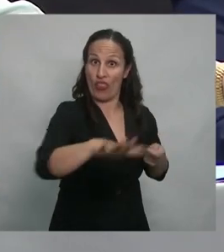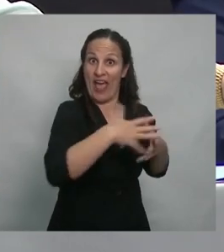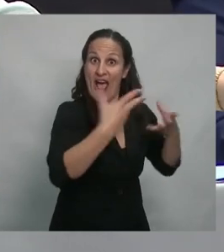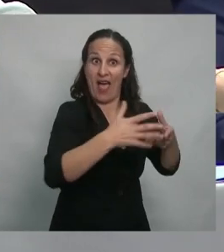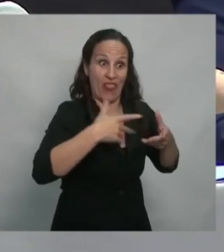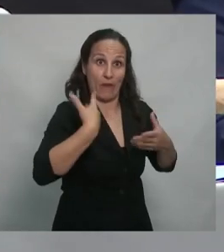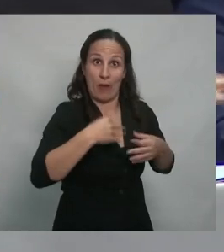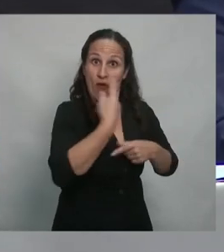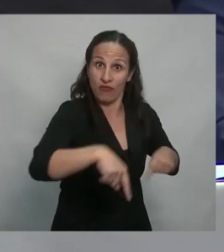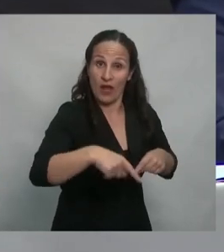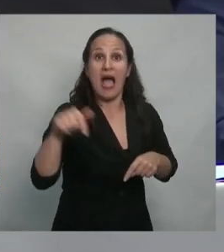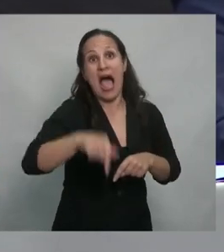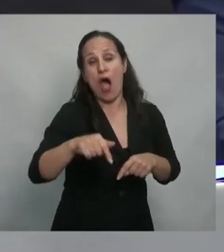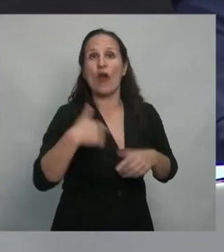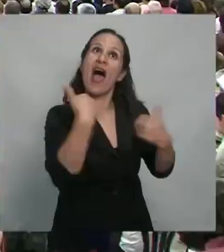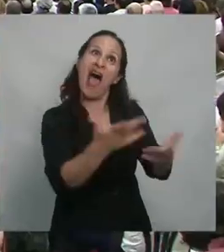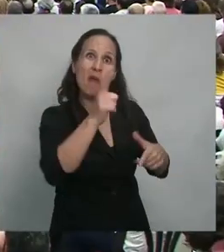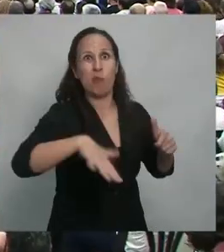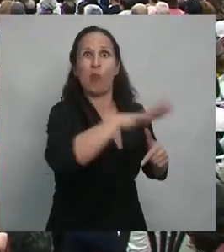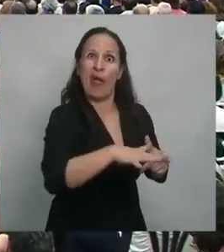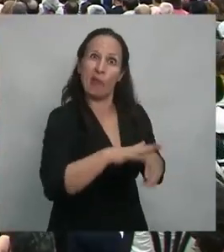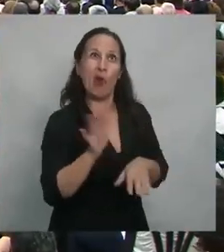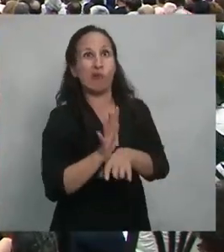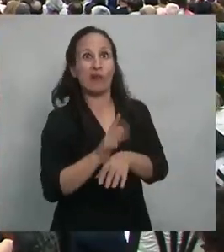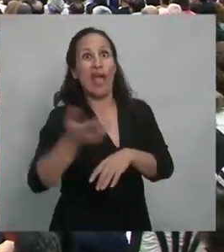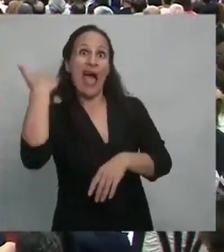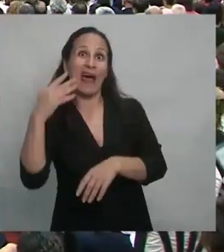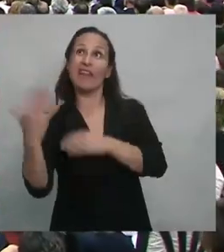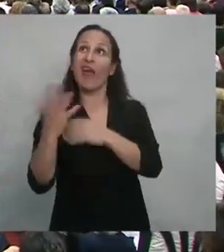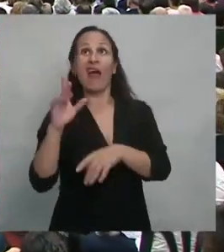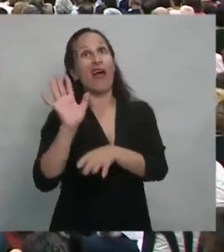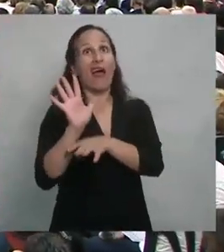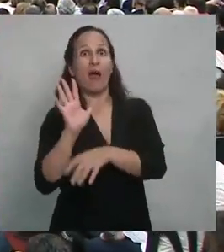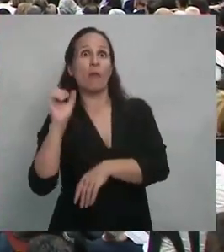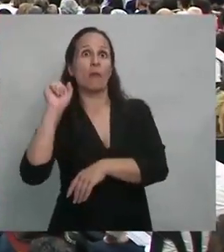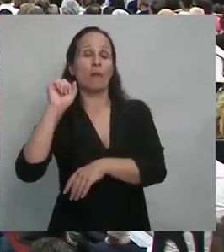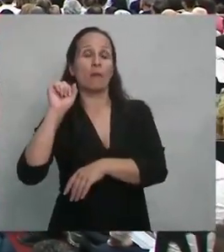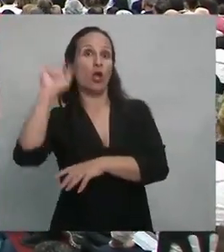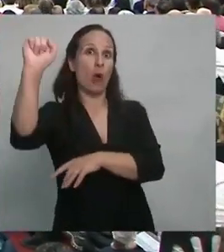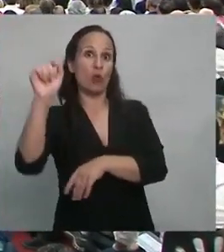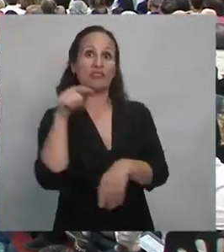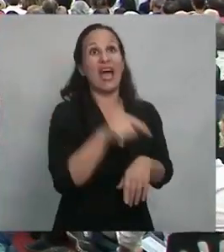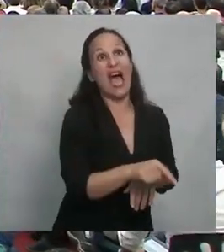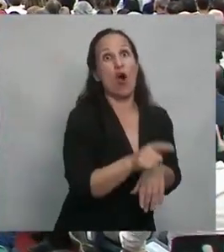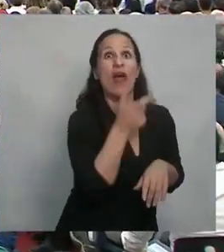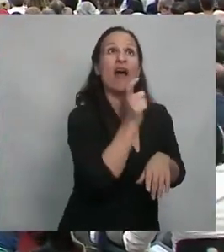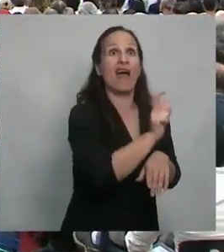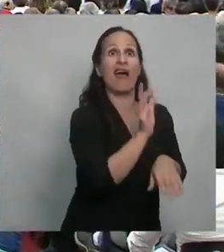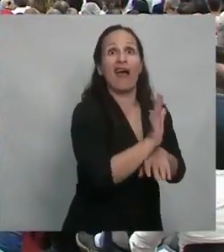Antes éramos comunistas, ahora populistas. Pero la verdad, la verdad, la verdad